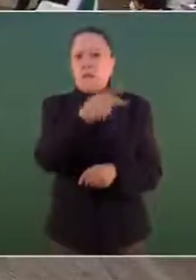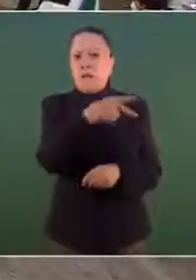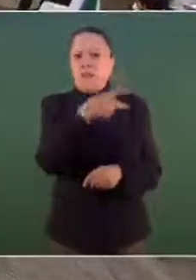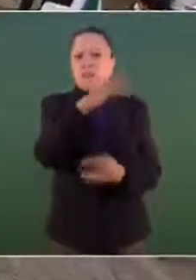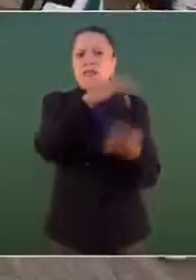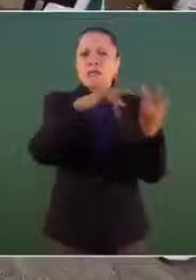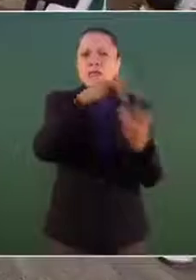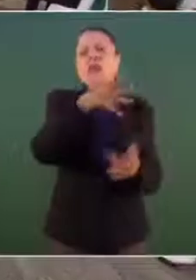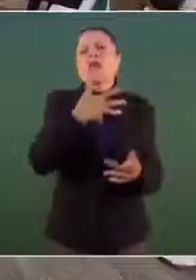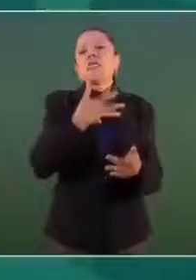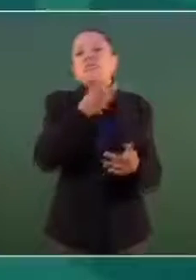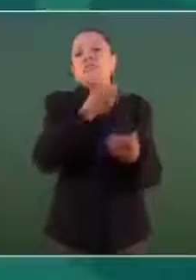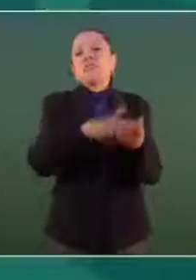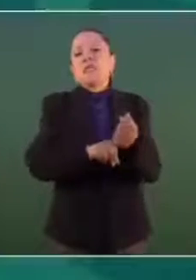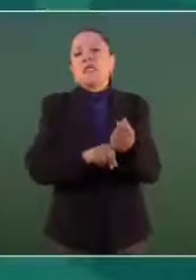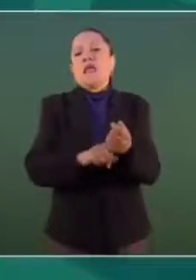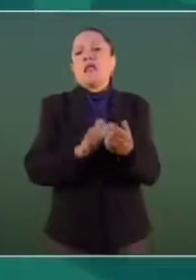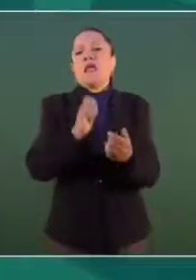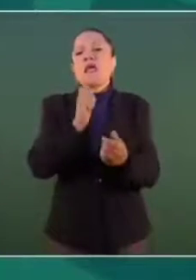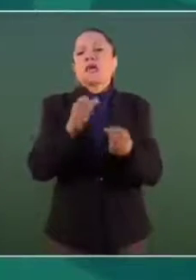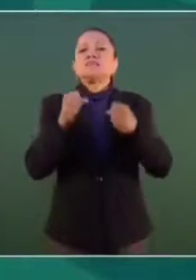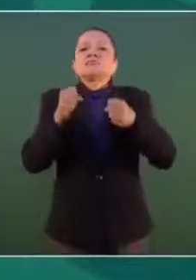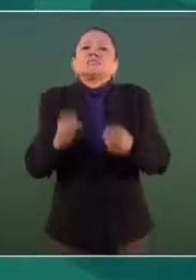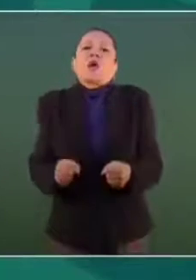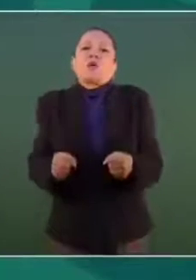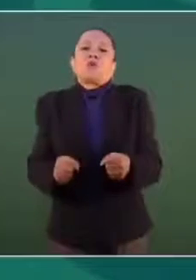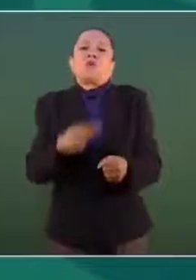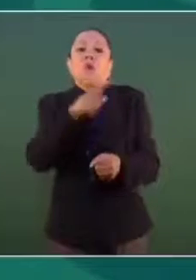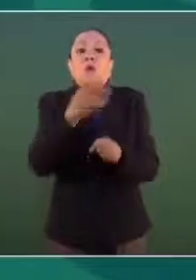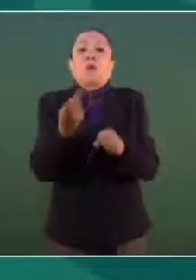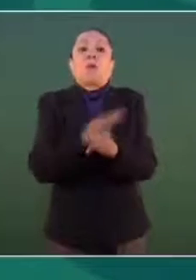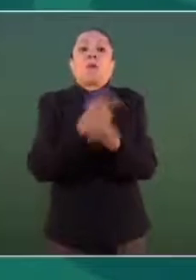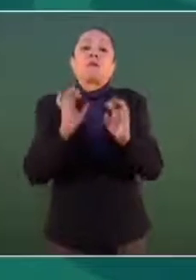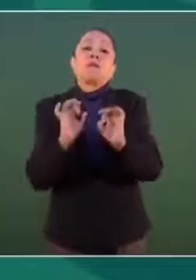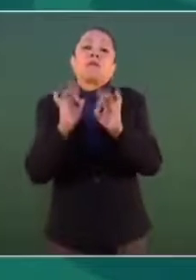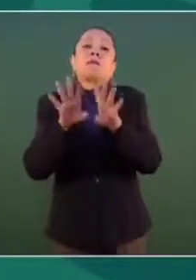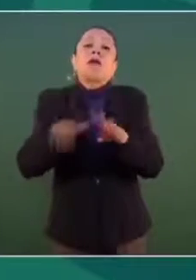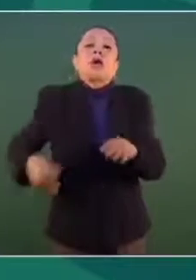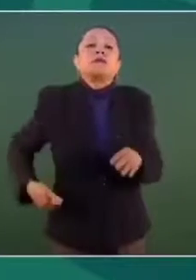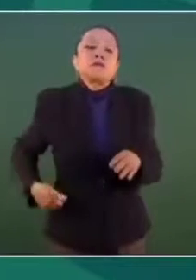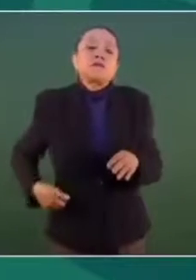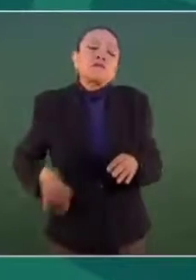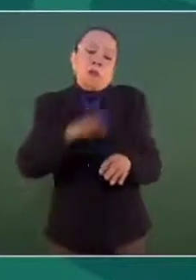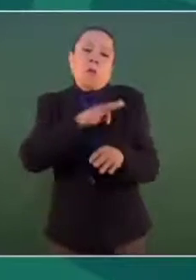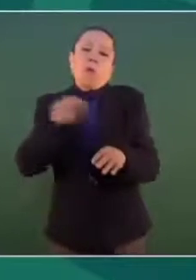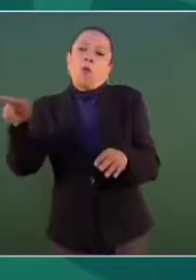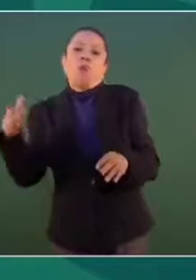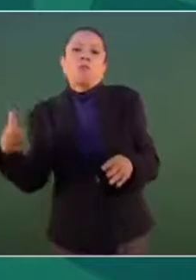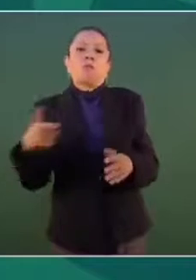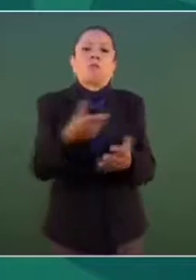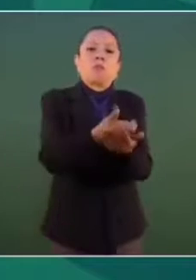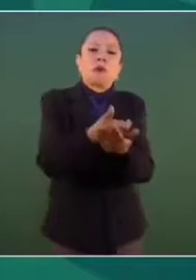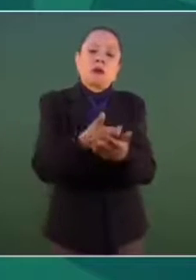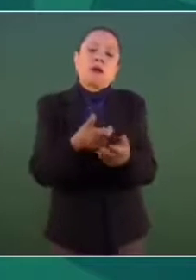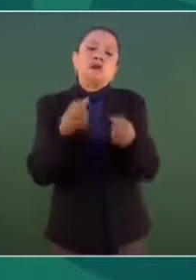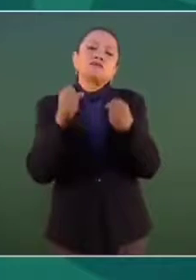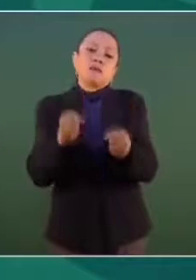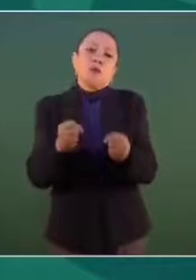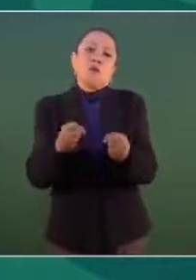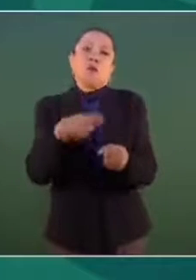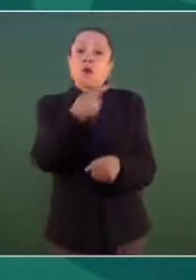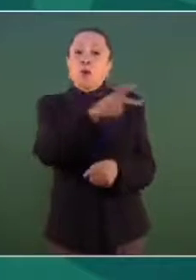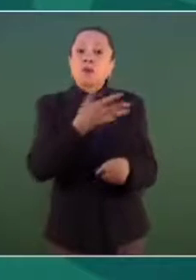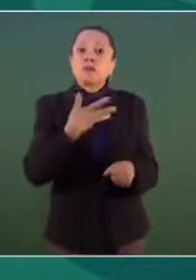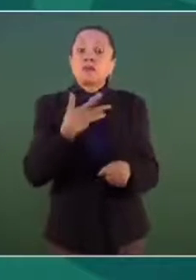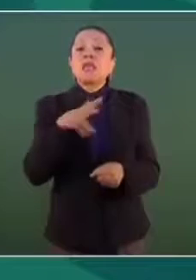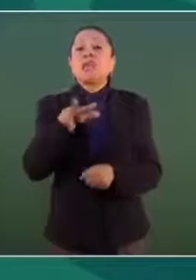la discoteca y que llevaba 18